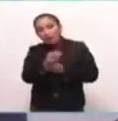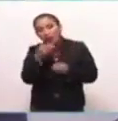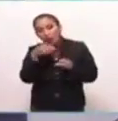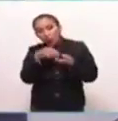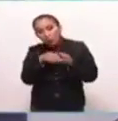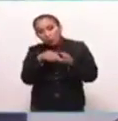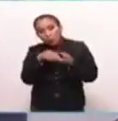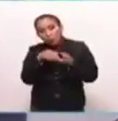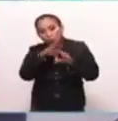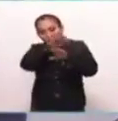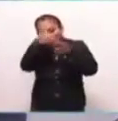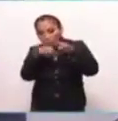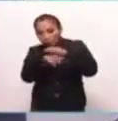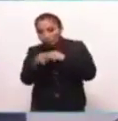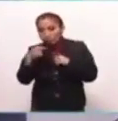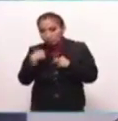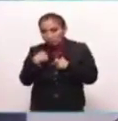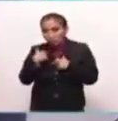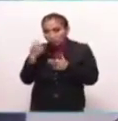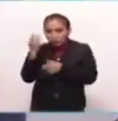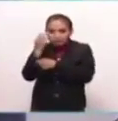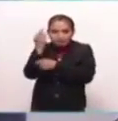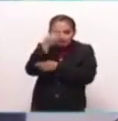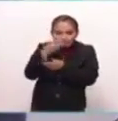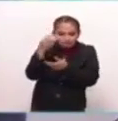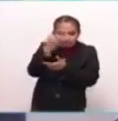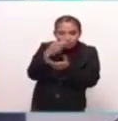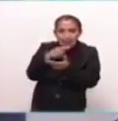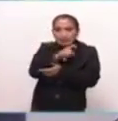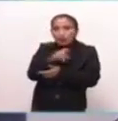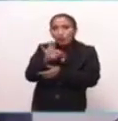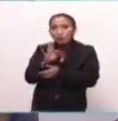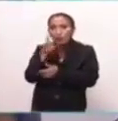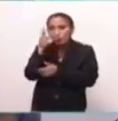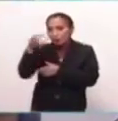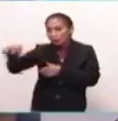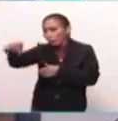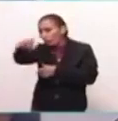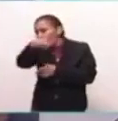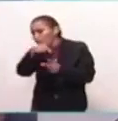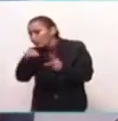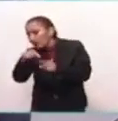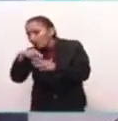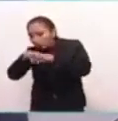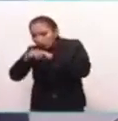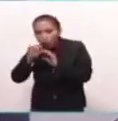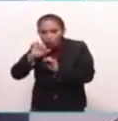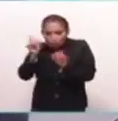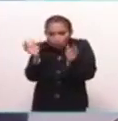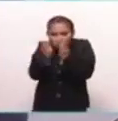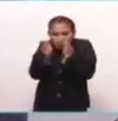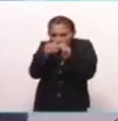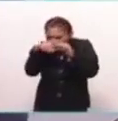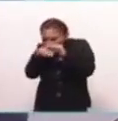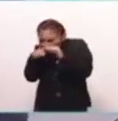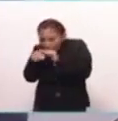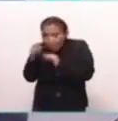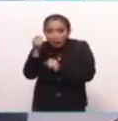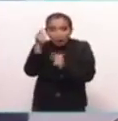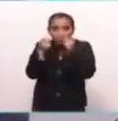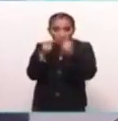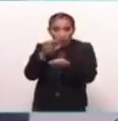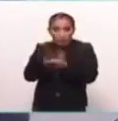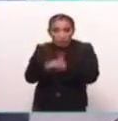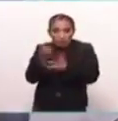cuevas, que tu servidor ha registrado 144, pero también he registrado unas muy chiquitas, porque algunas